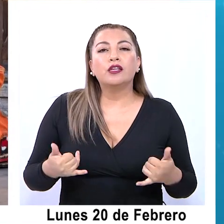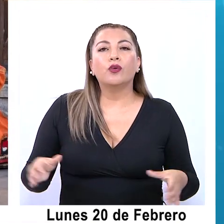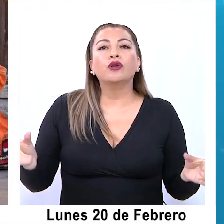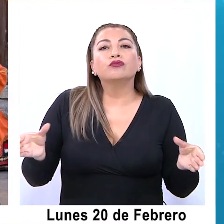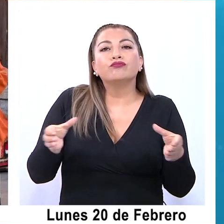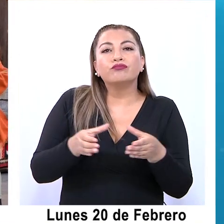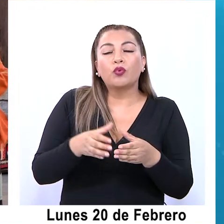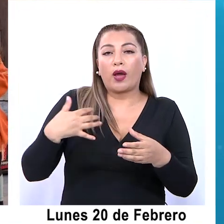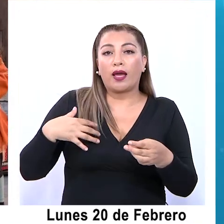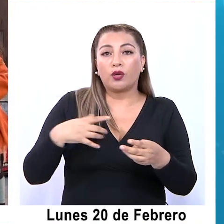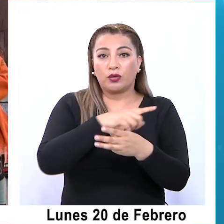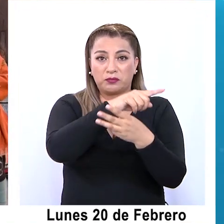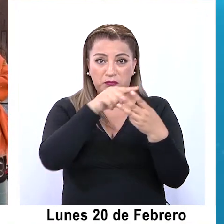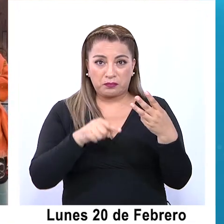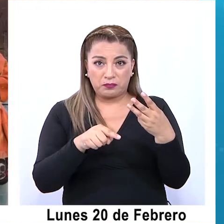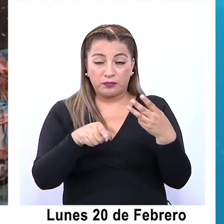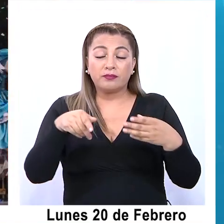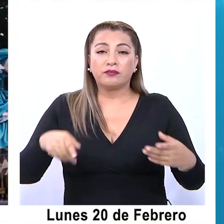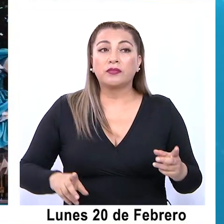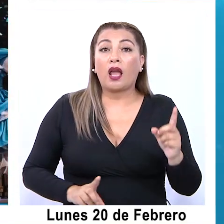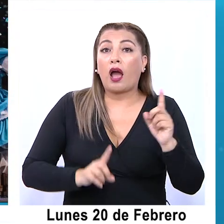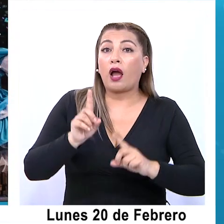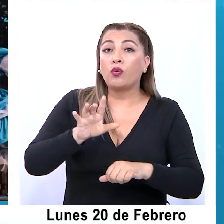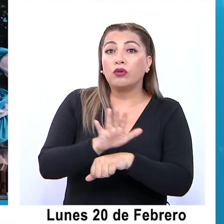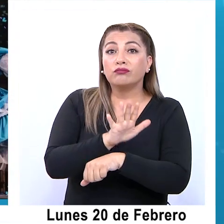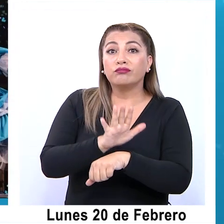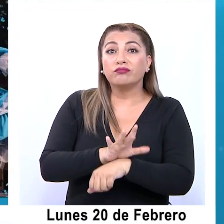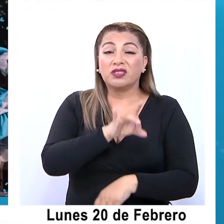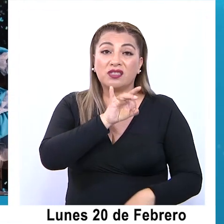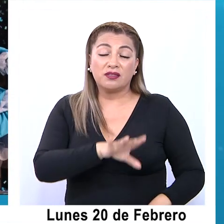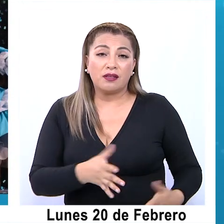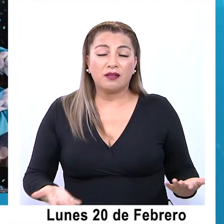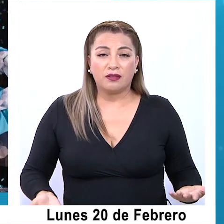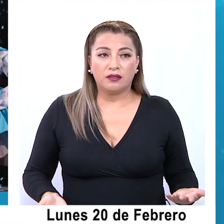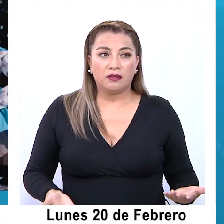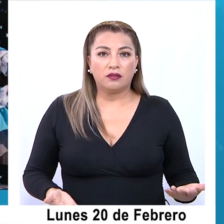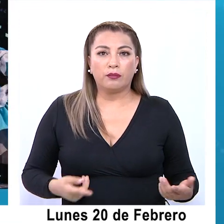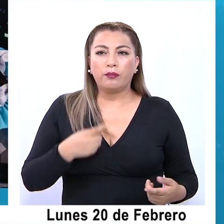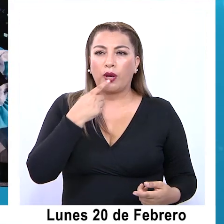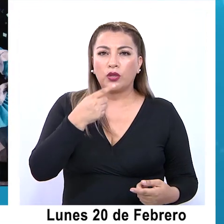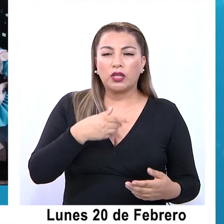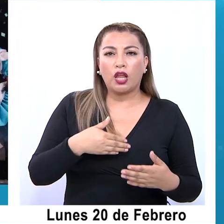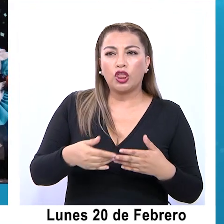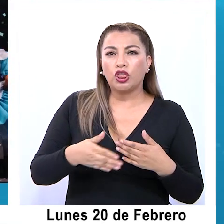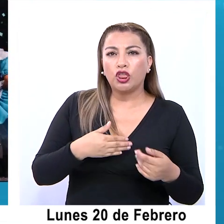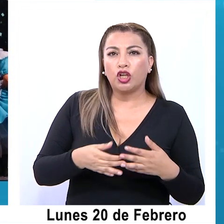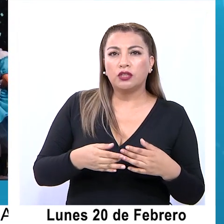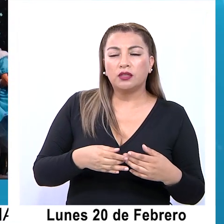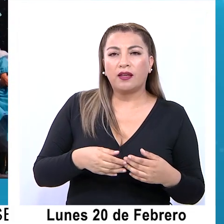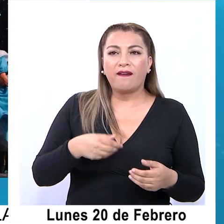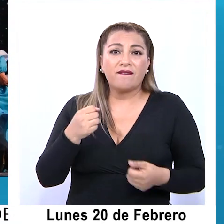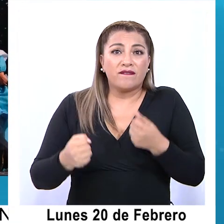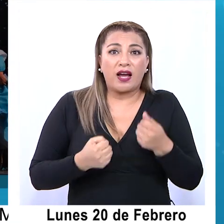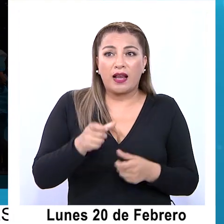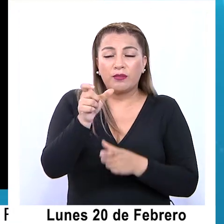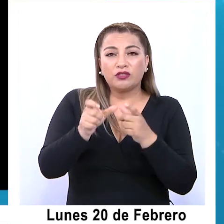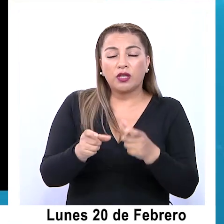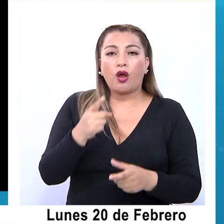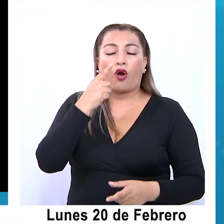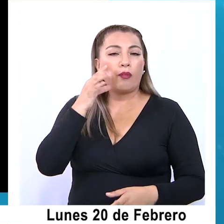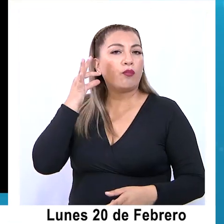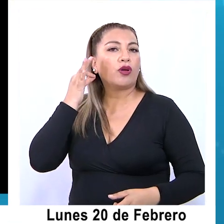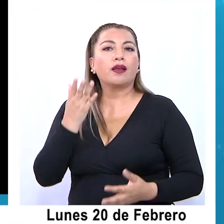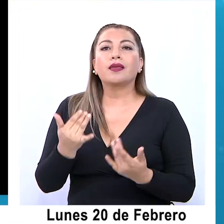Piuque de Argentina. Algunas de las obras nacionales son Donde bailan las y los que esperan, de la Compañía